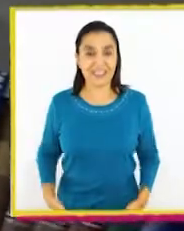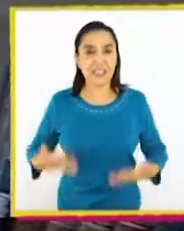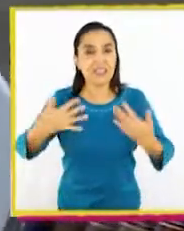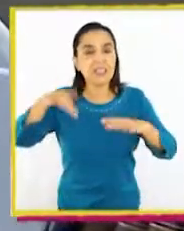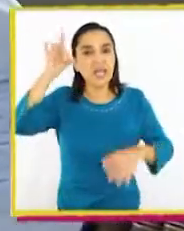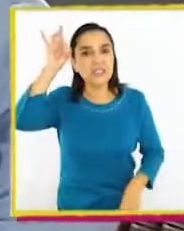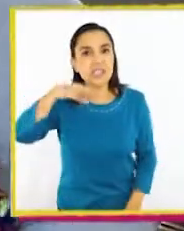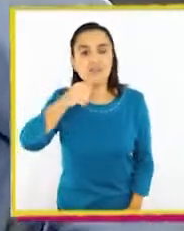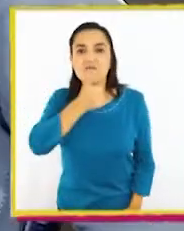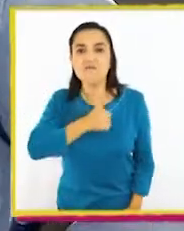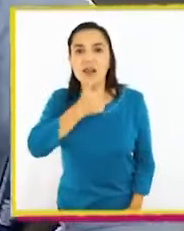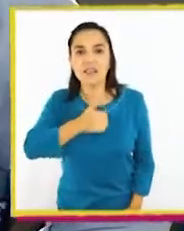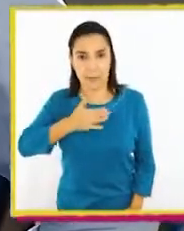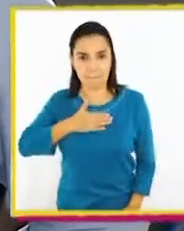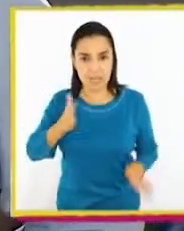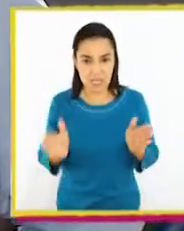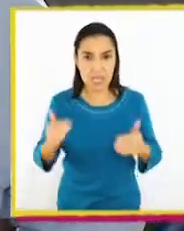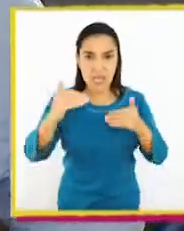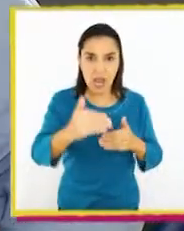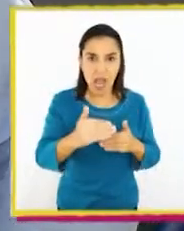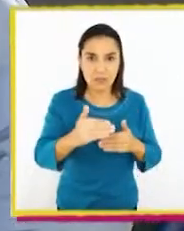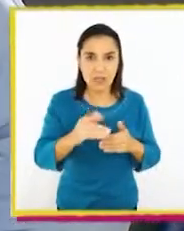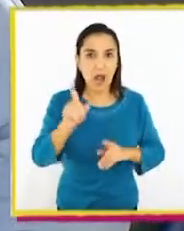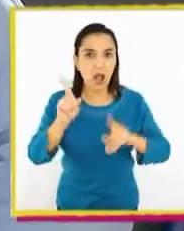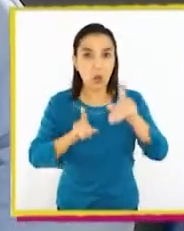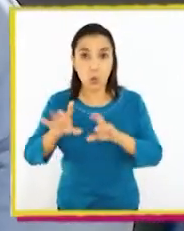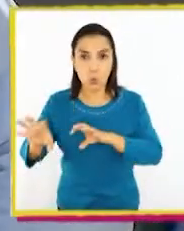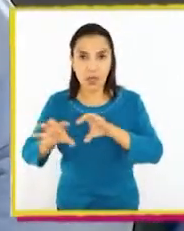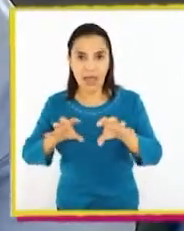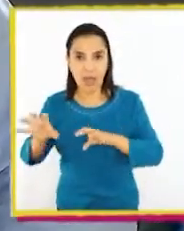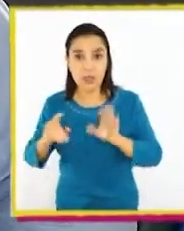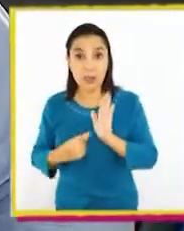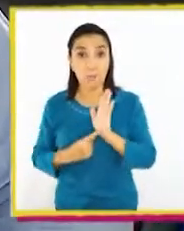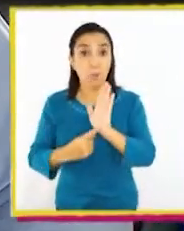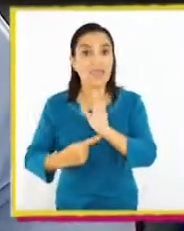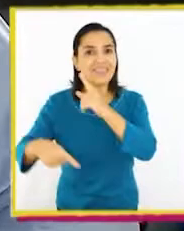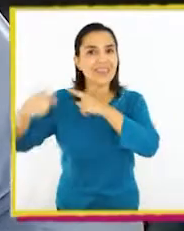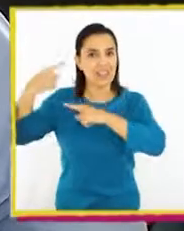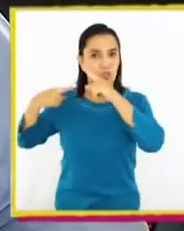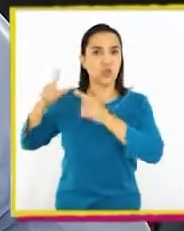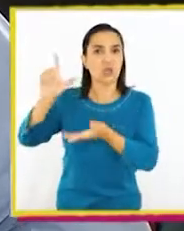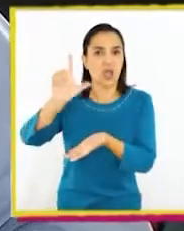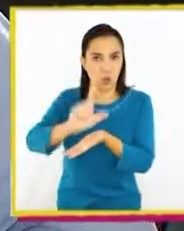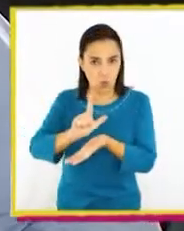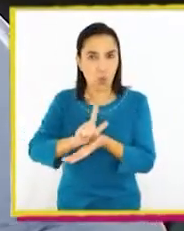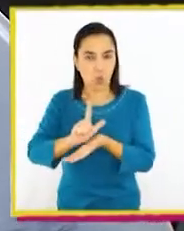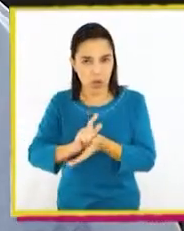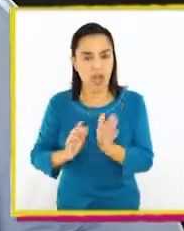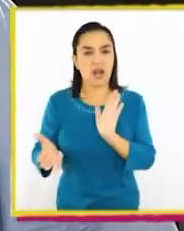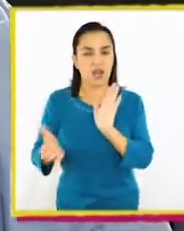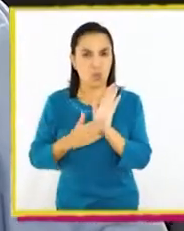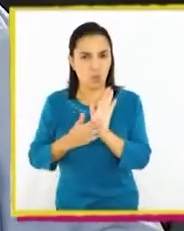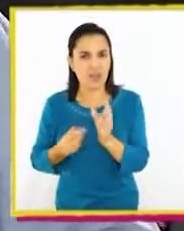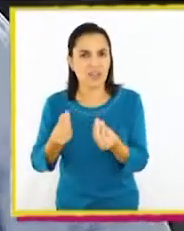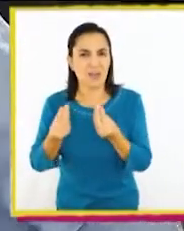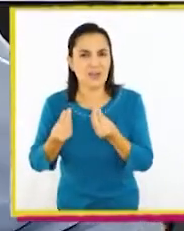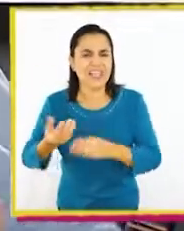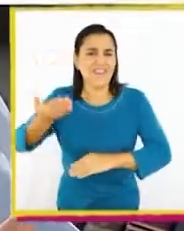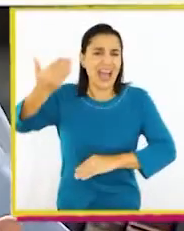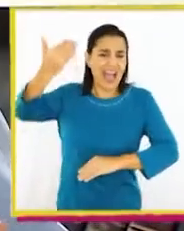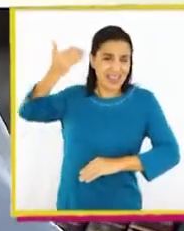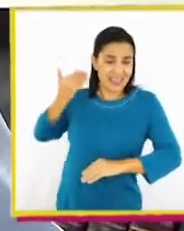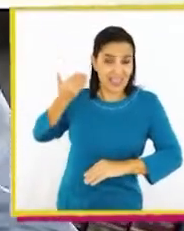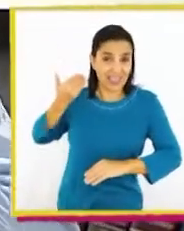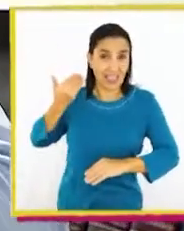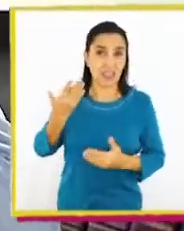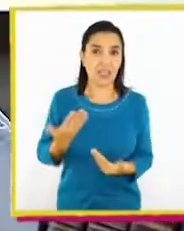Ya sé lo que me falta en mi cápsula. Algún objeto que cuente la historia de un lugar y que muestre qué pasaba en ese